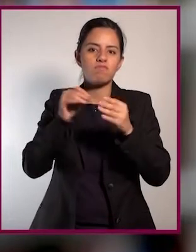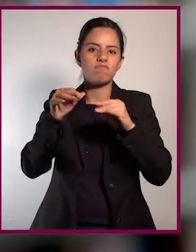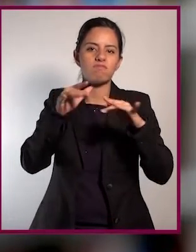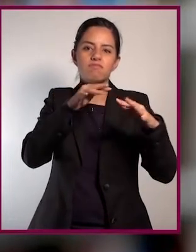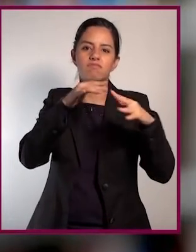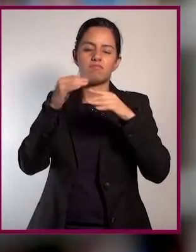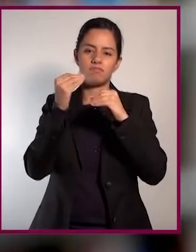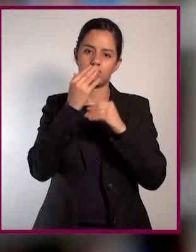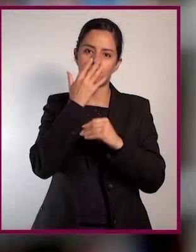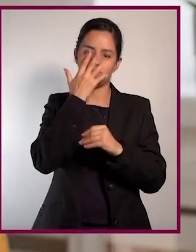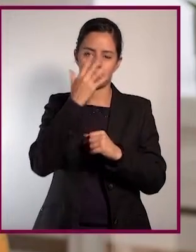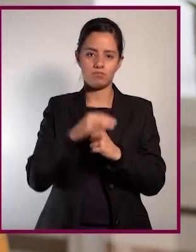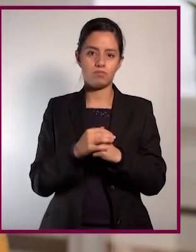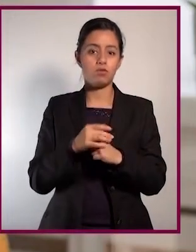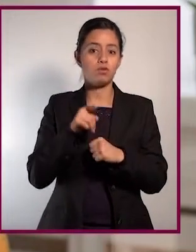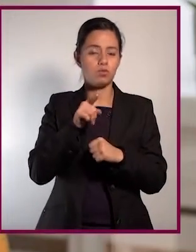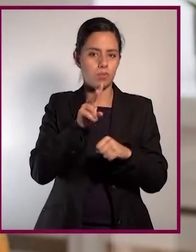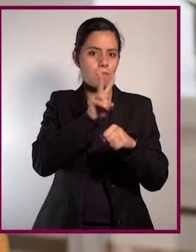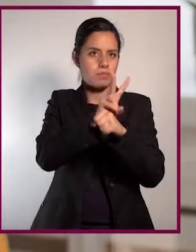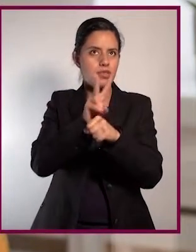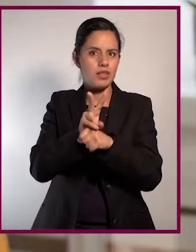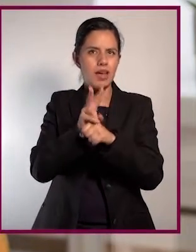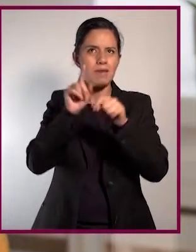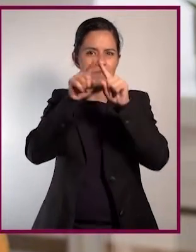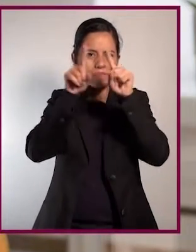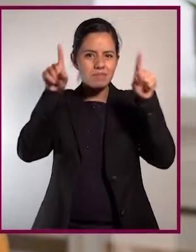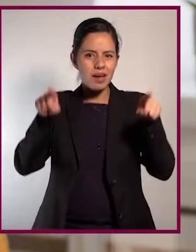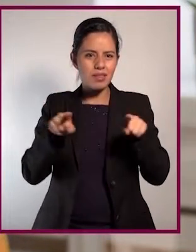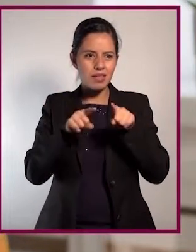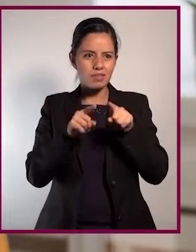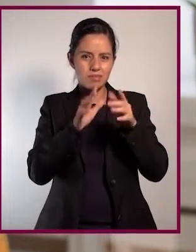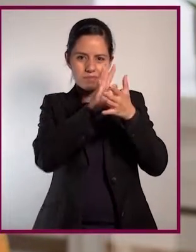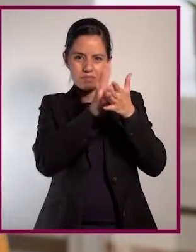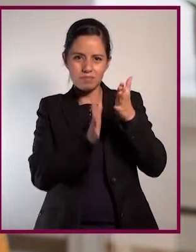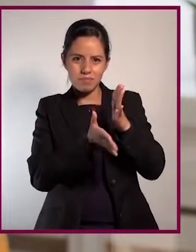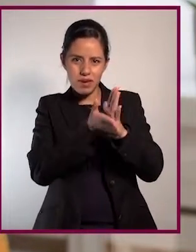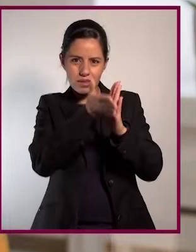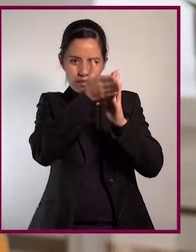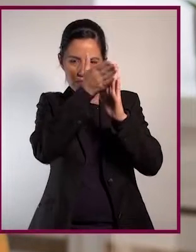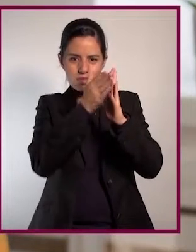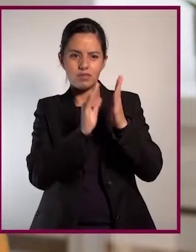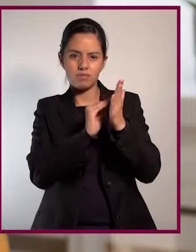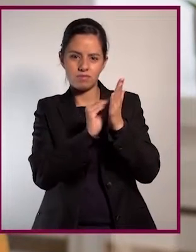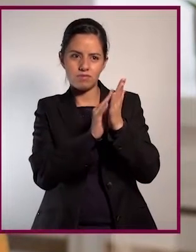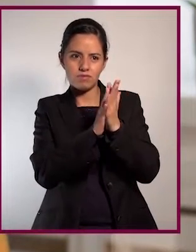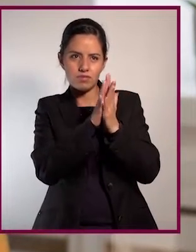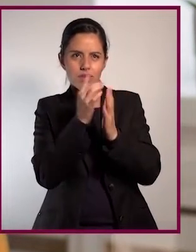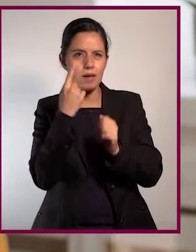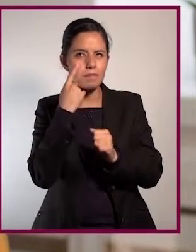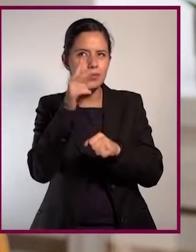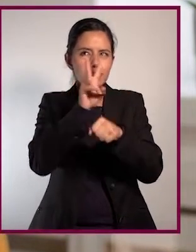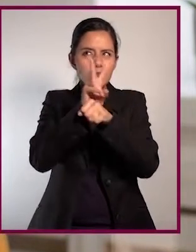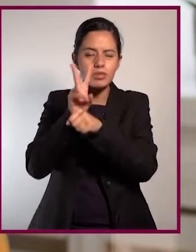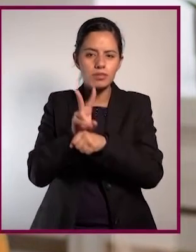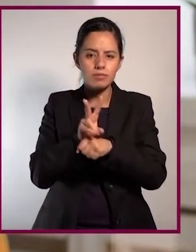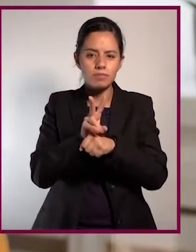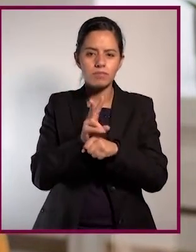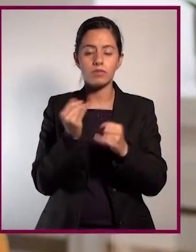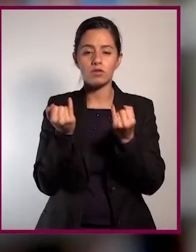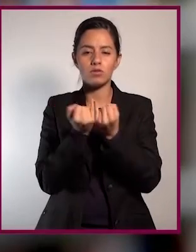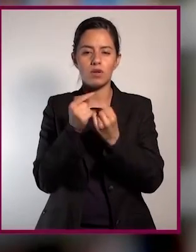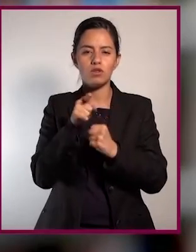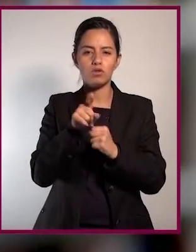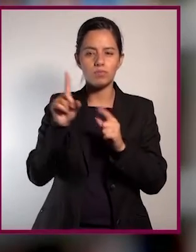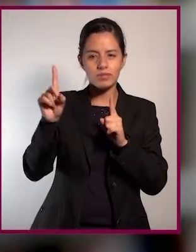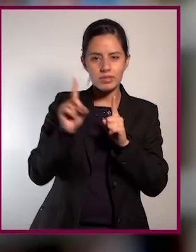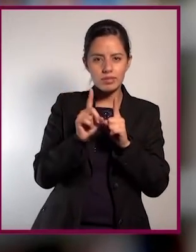respirar de manera directa. Vigila que no haya hongos en tus paredes. Ellos también pueden causar fuertes alergias respiratorias.